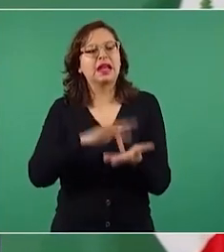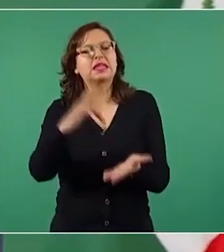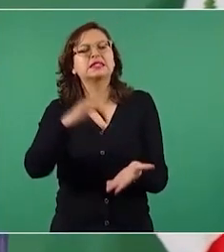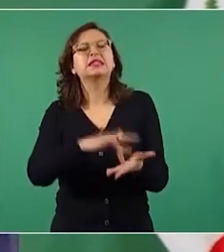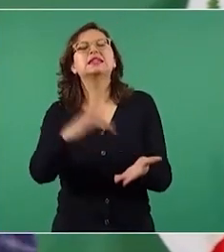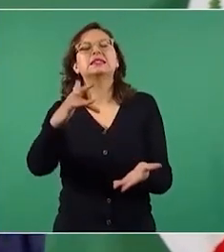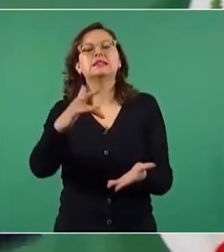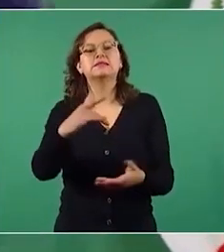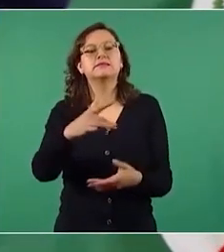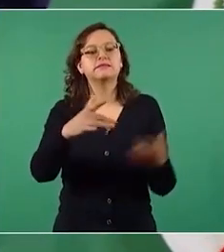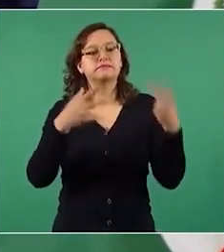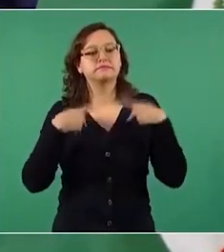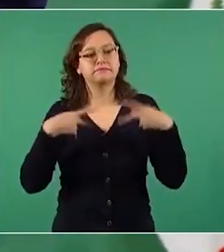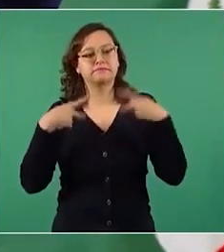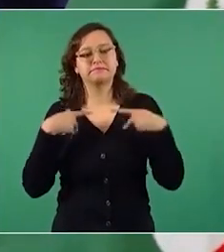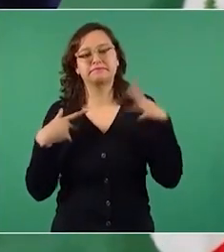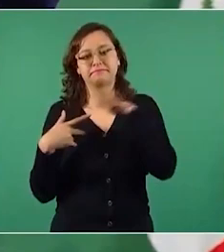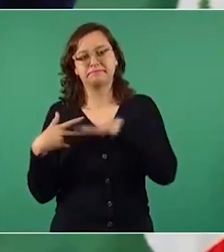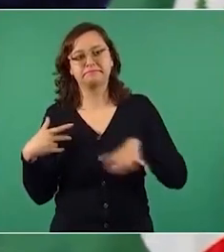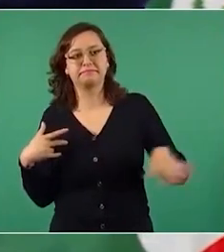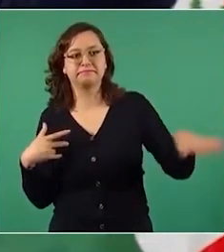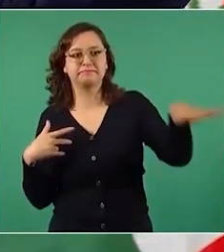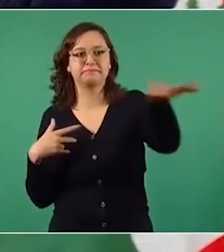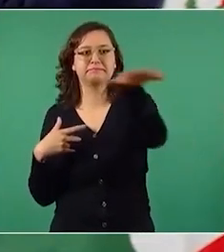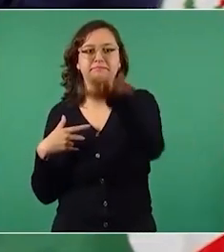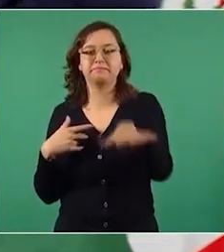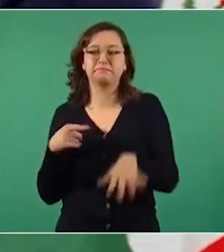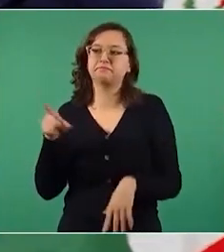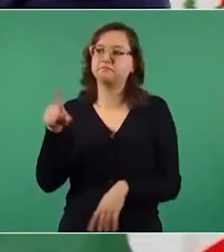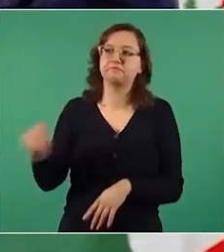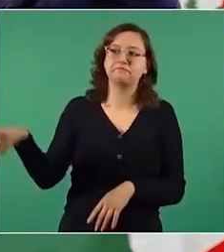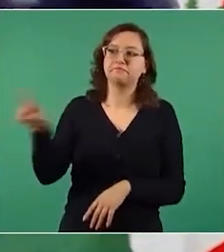en contra de estos aparatos